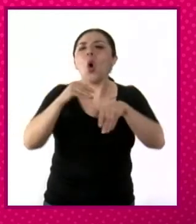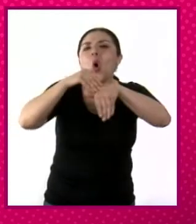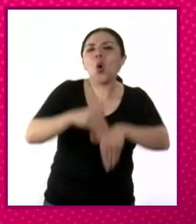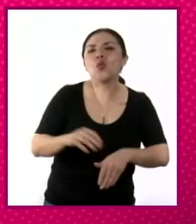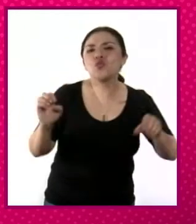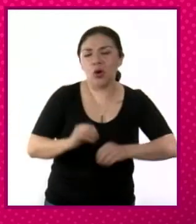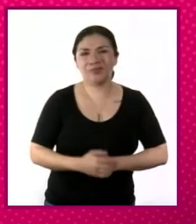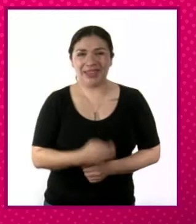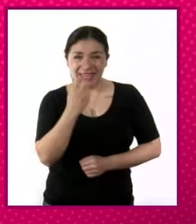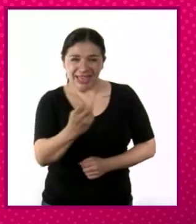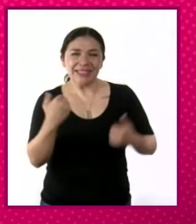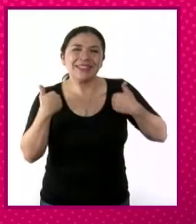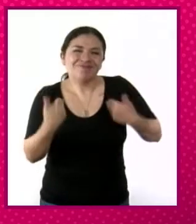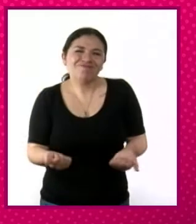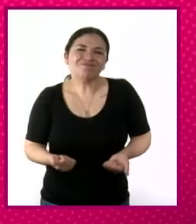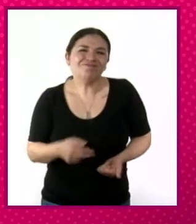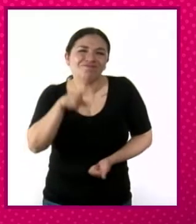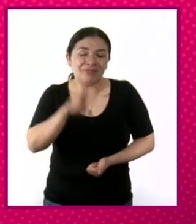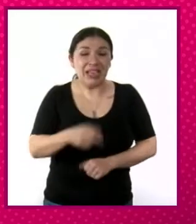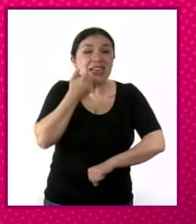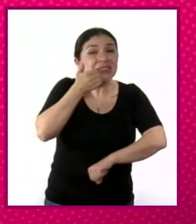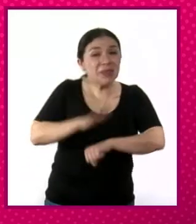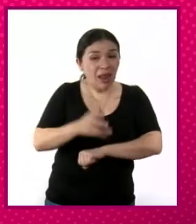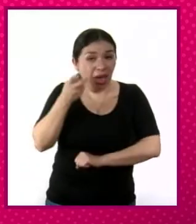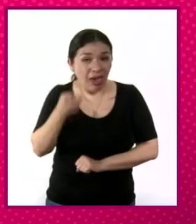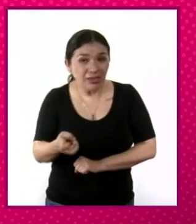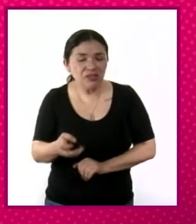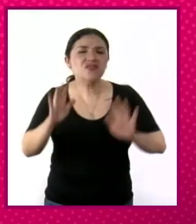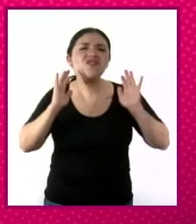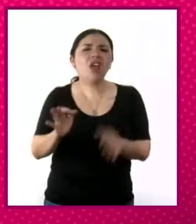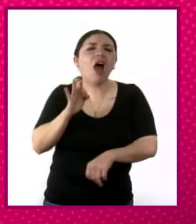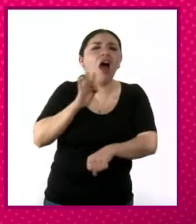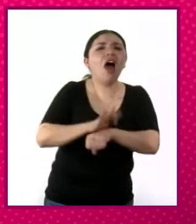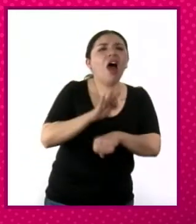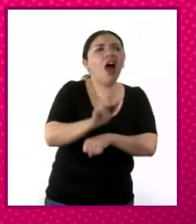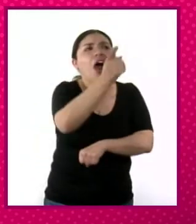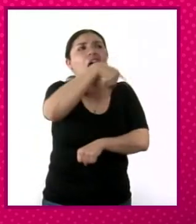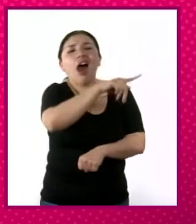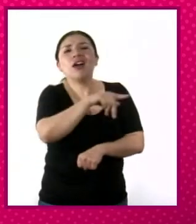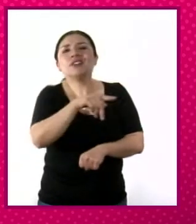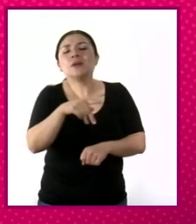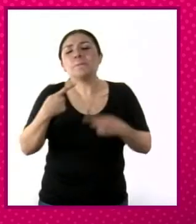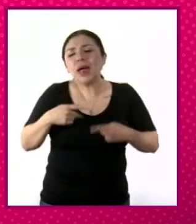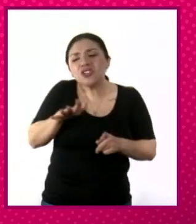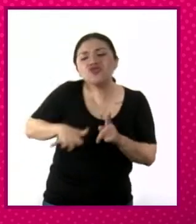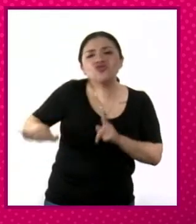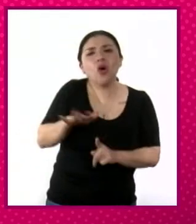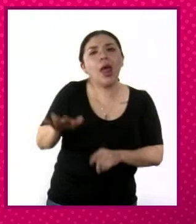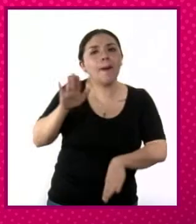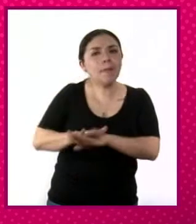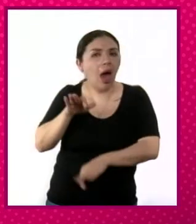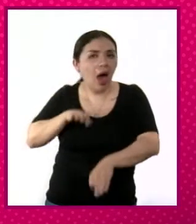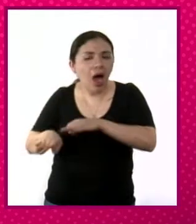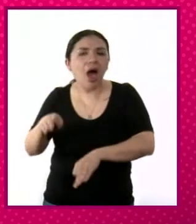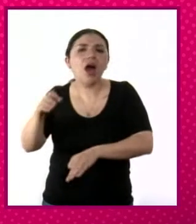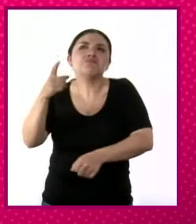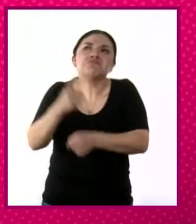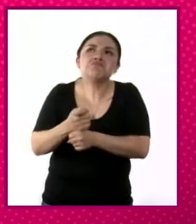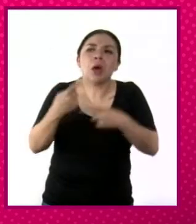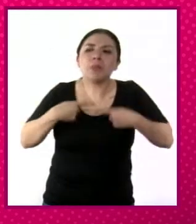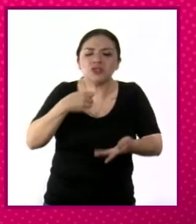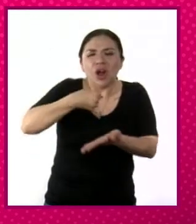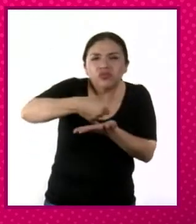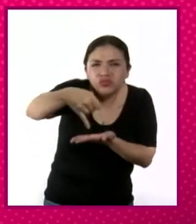Esto explica que esta administración haya favorecido a estos sectores populares, en especial a campesinos y